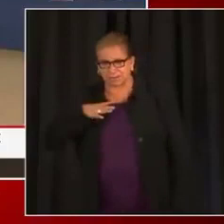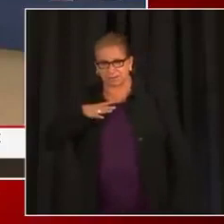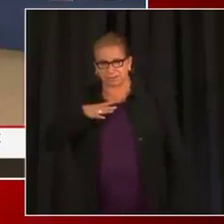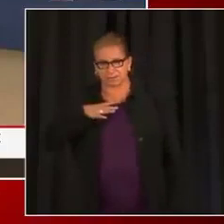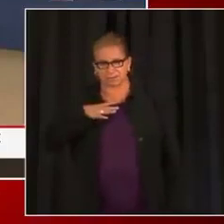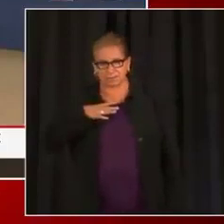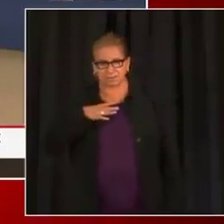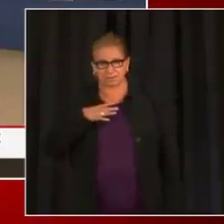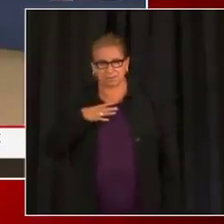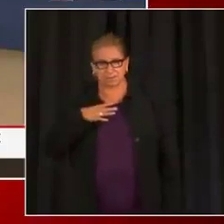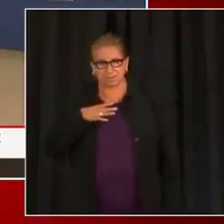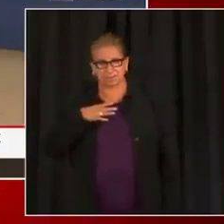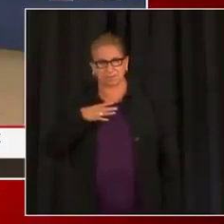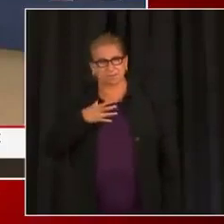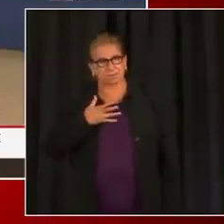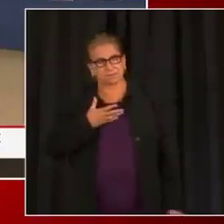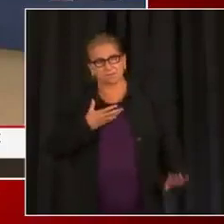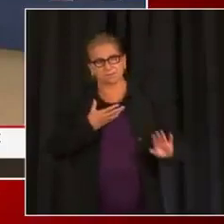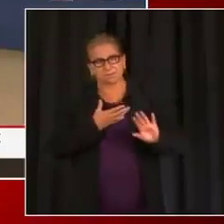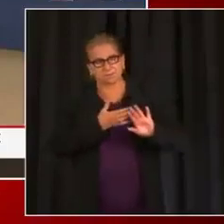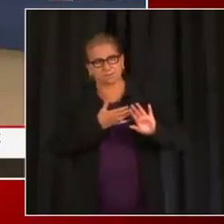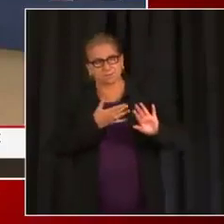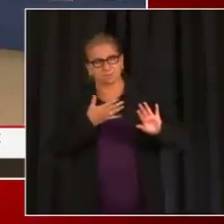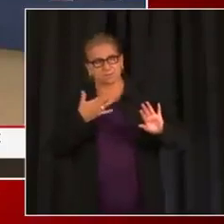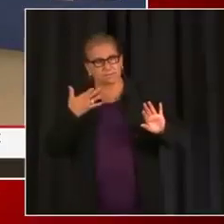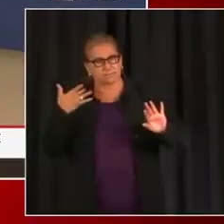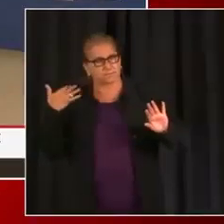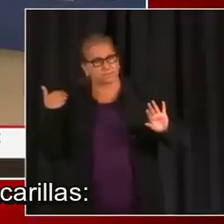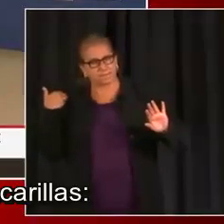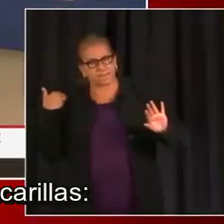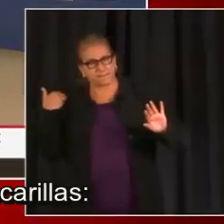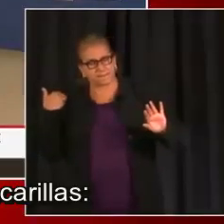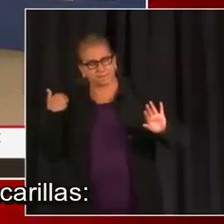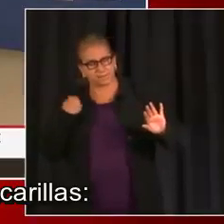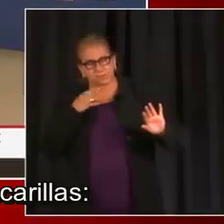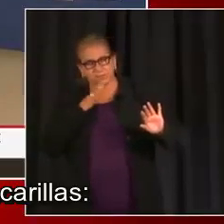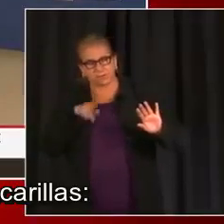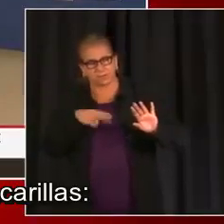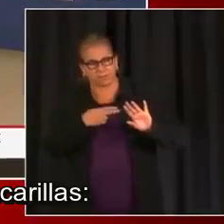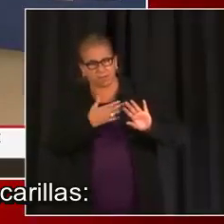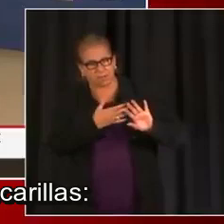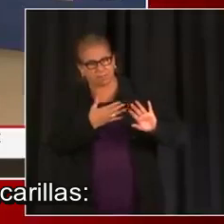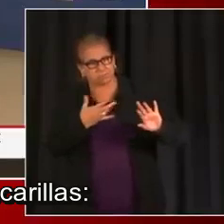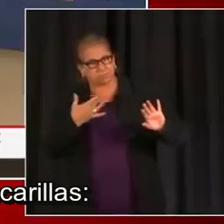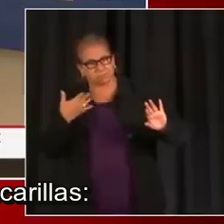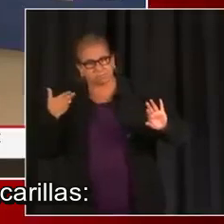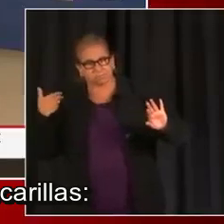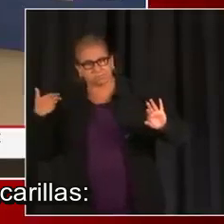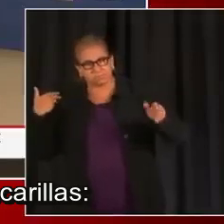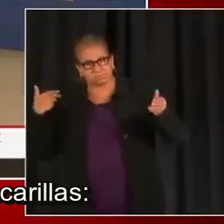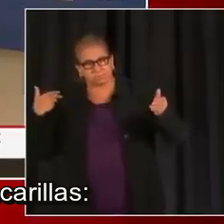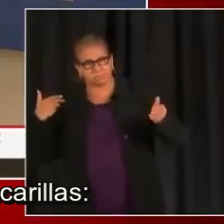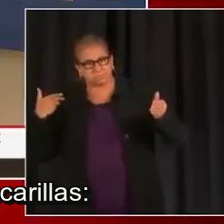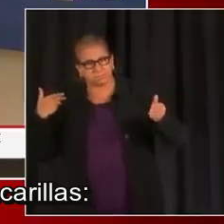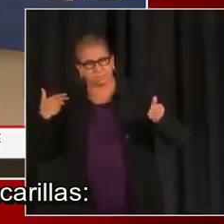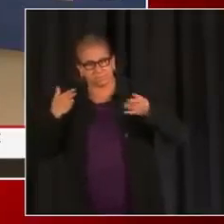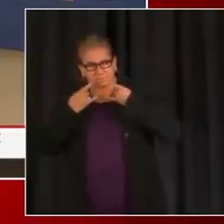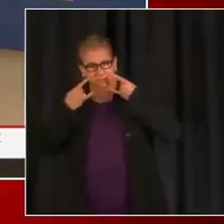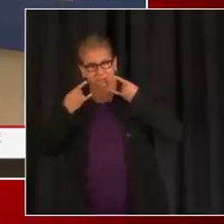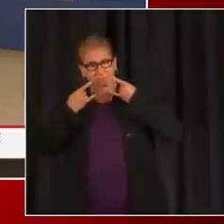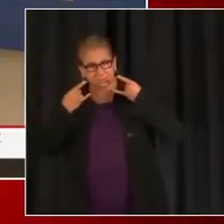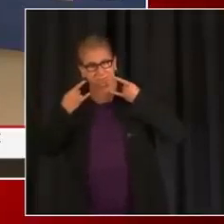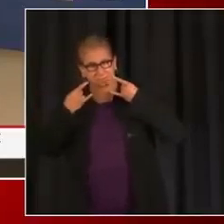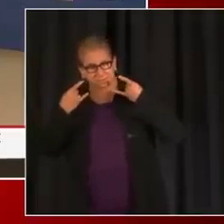las mascarillas ahora tengo una pregunta.